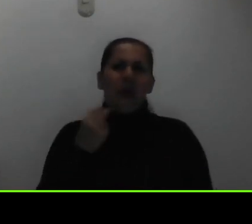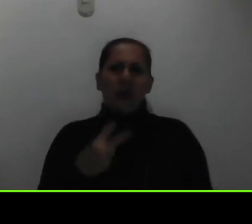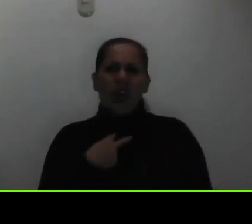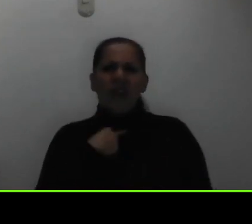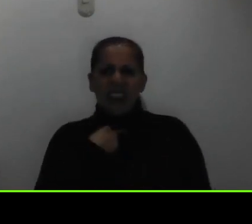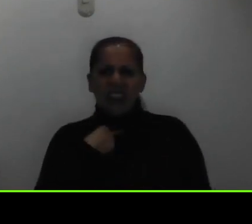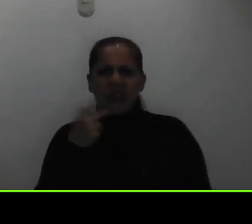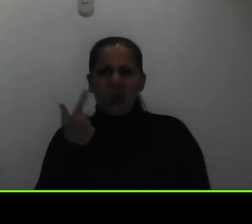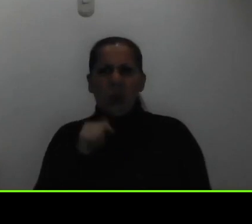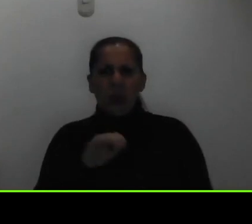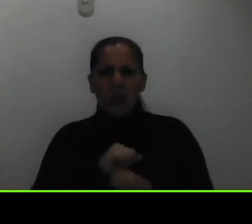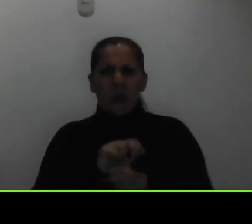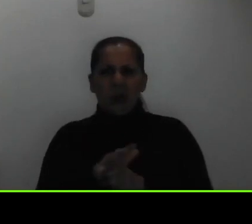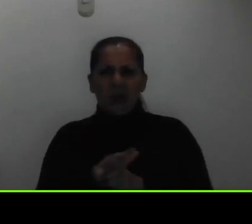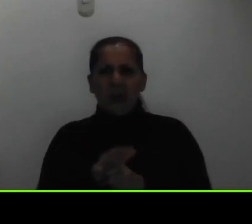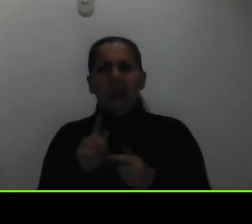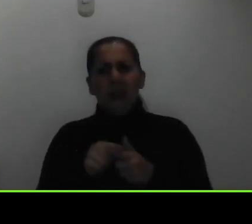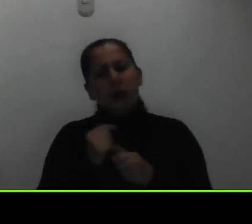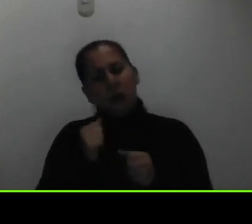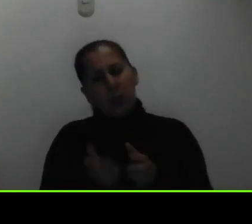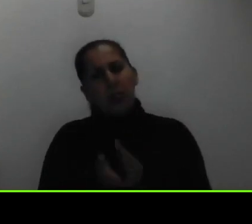valorar hacer la solicitud de beca